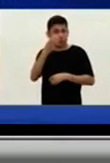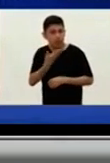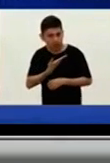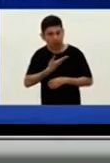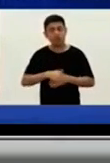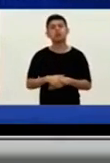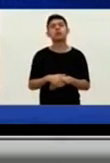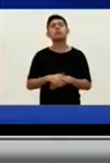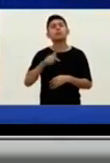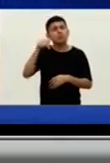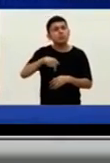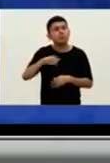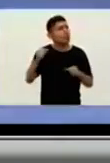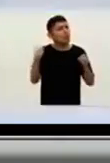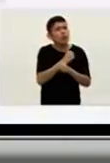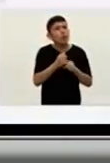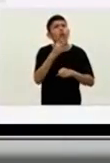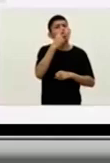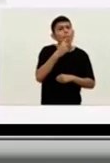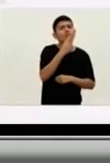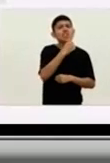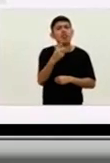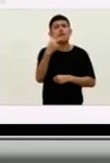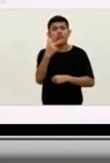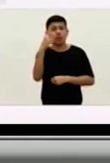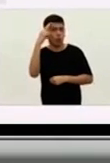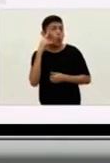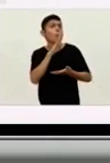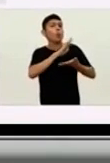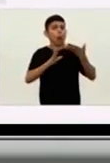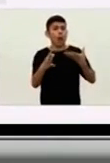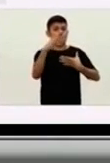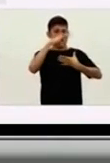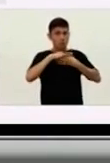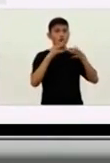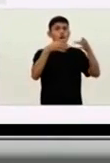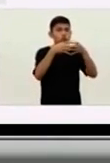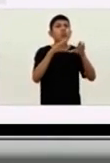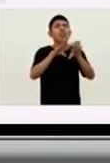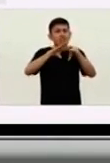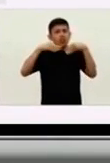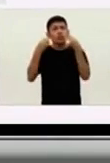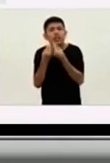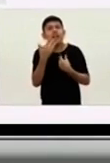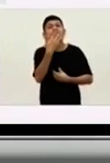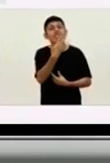Santa Fe. Se han diagnosticado 2.139 casos nuevos, que hace un total de